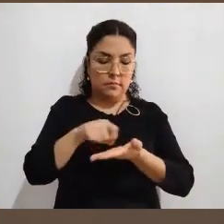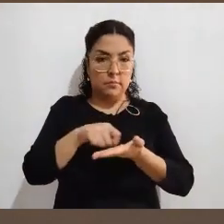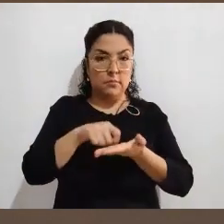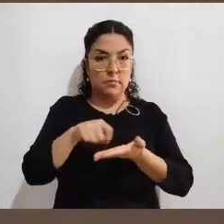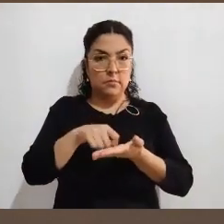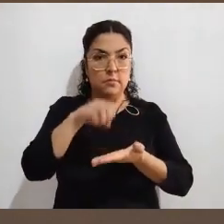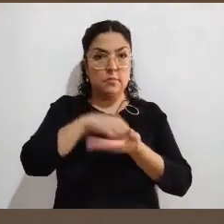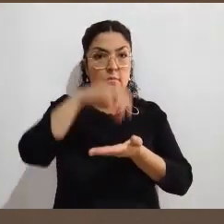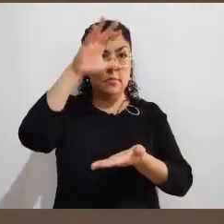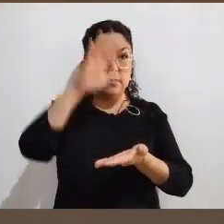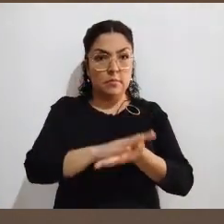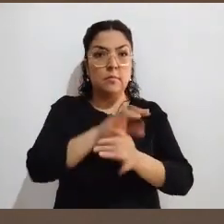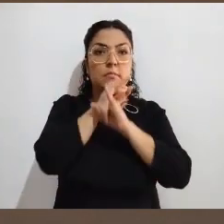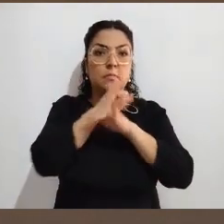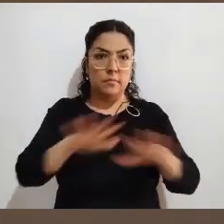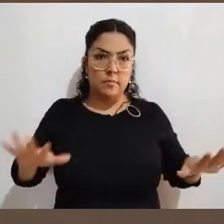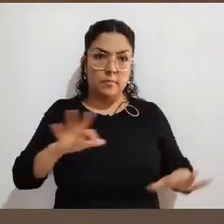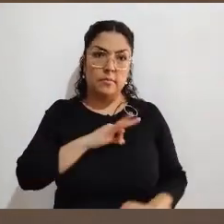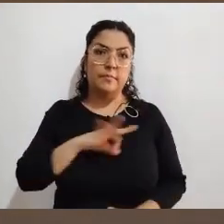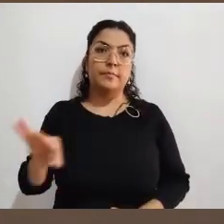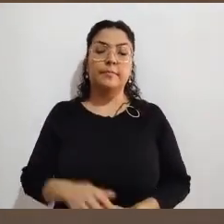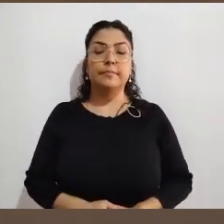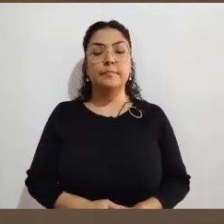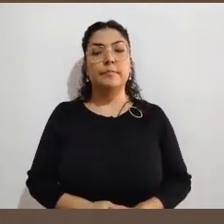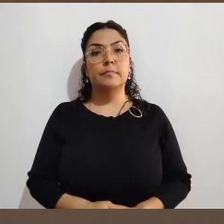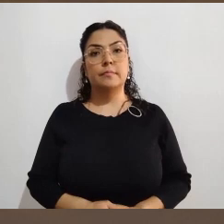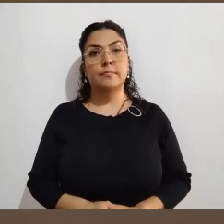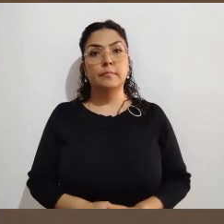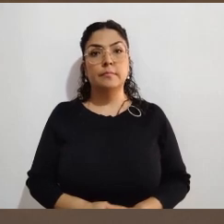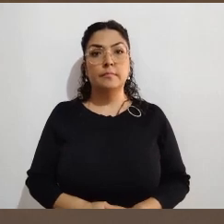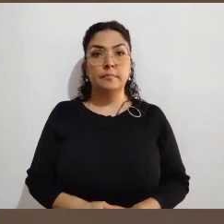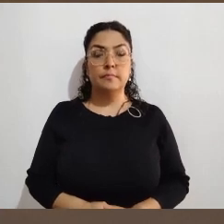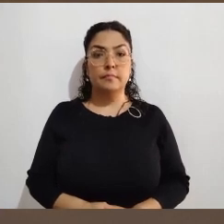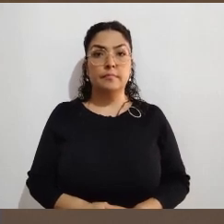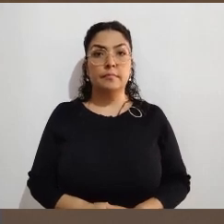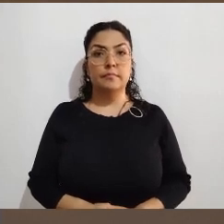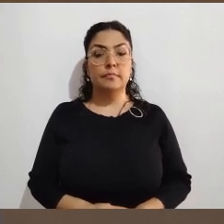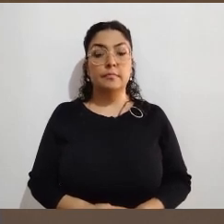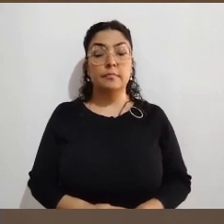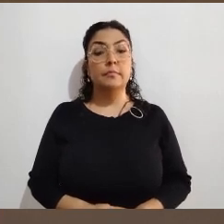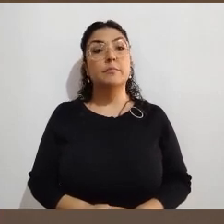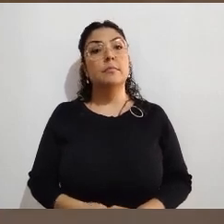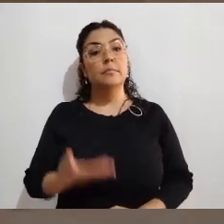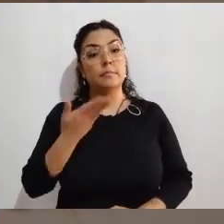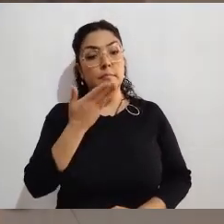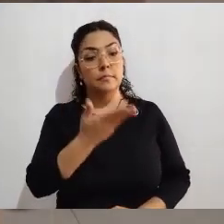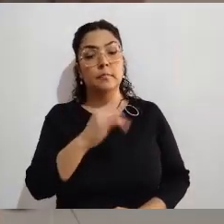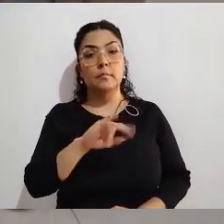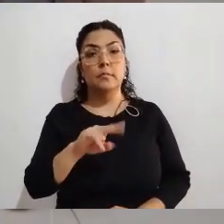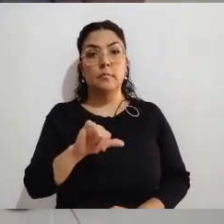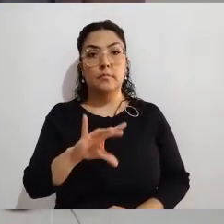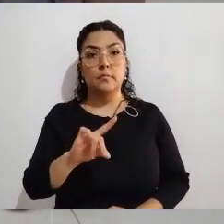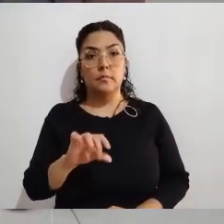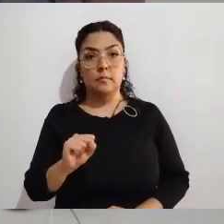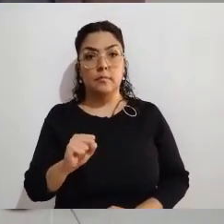básicamente las diferencias entre un observador electoral y un funcionario de casilla. Juan Carlos Cisneros hoy en día es consejero